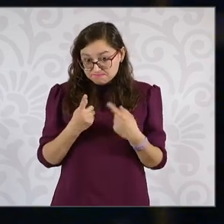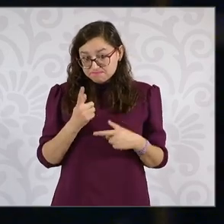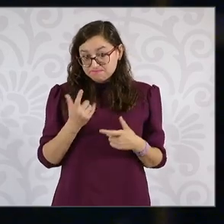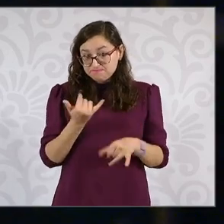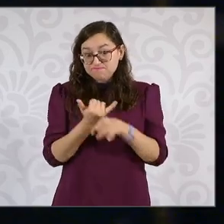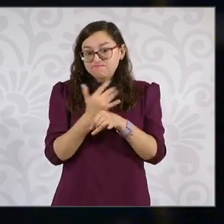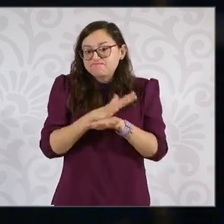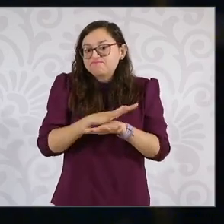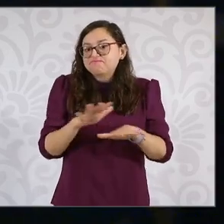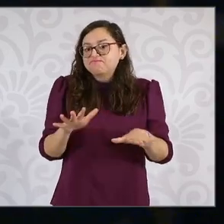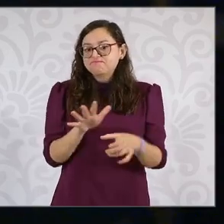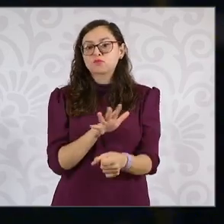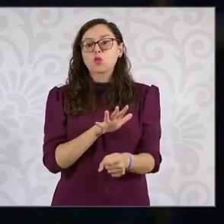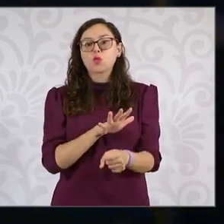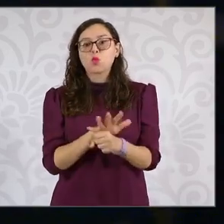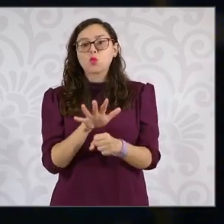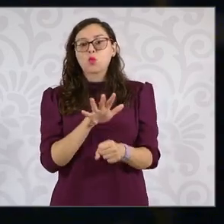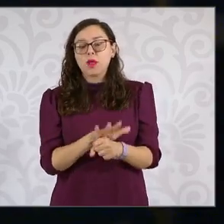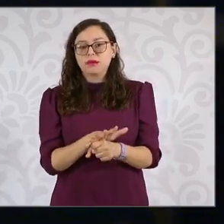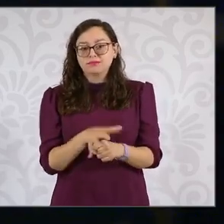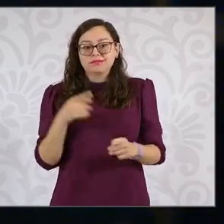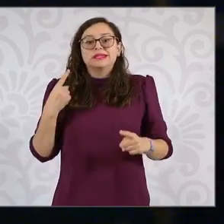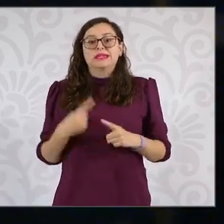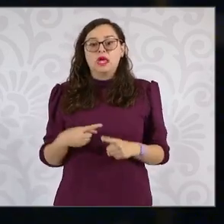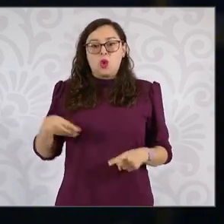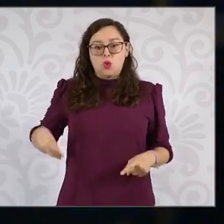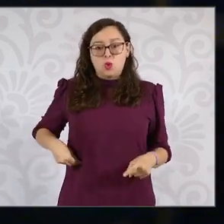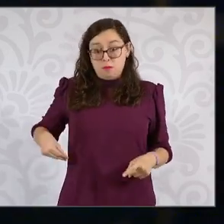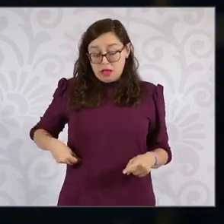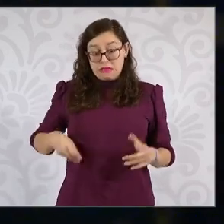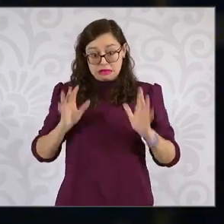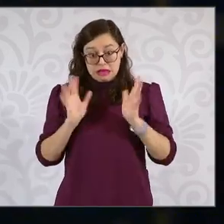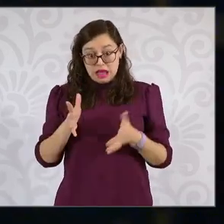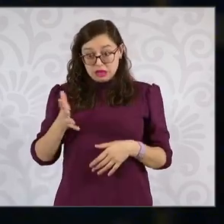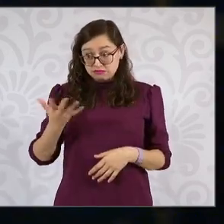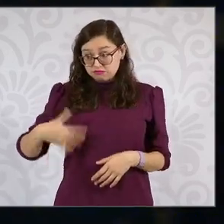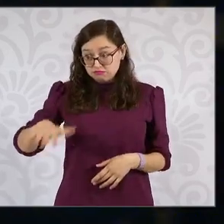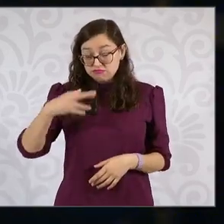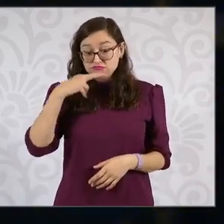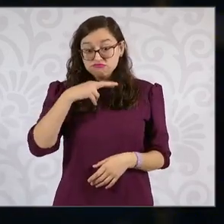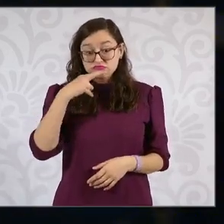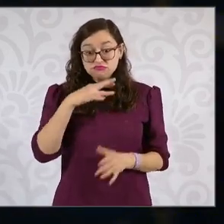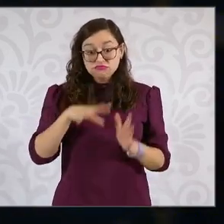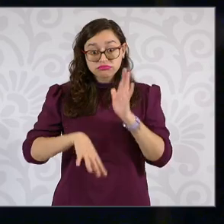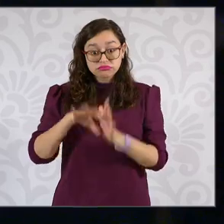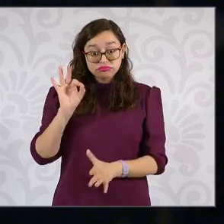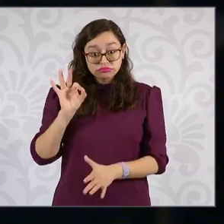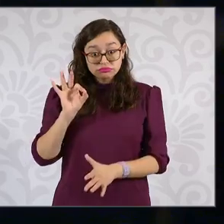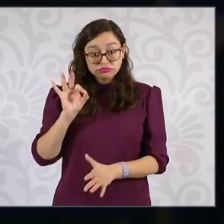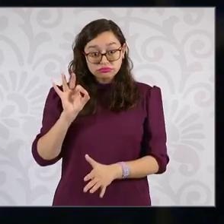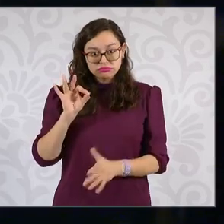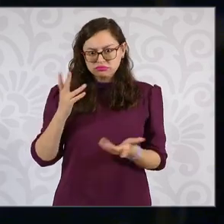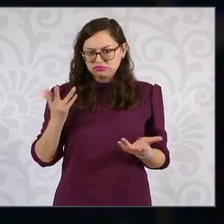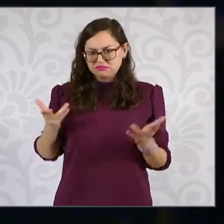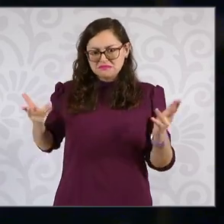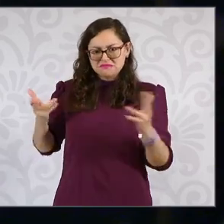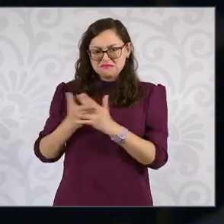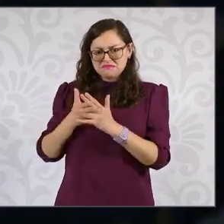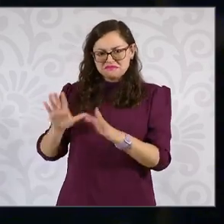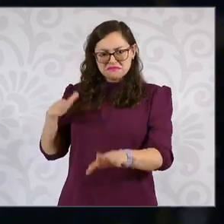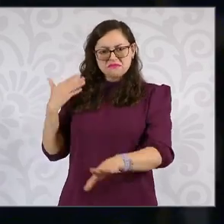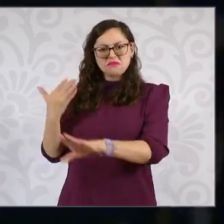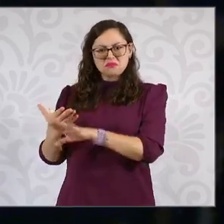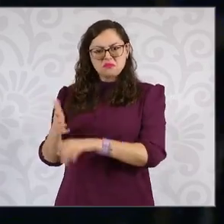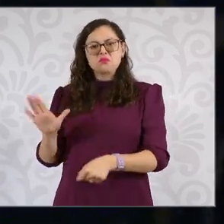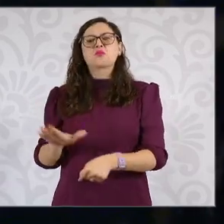que van a dar pronto con los responsables y si se sabe, se tiene claro cuál pudo ser el móvil del caso